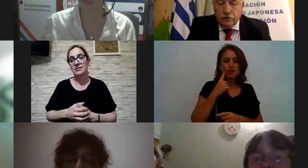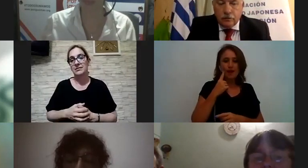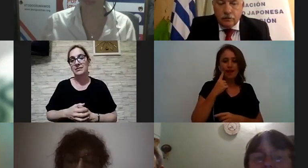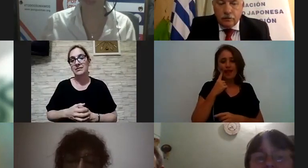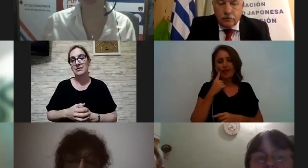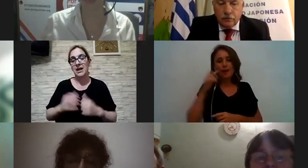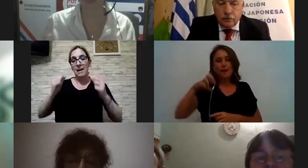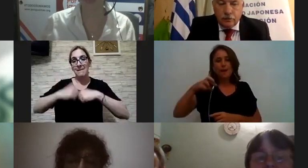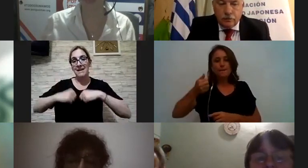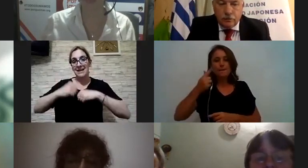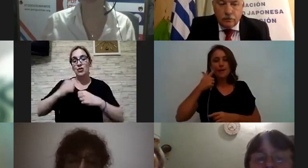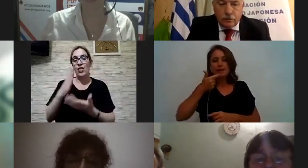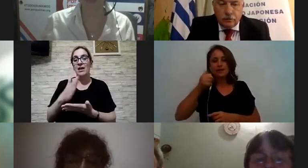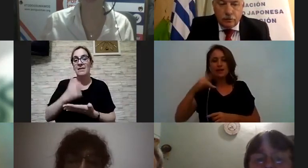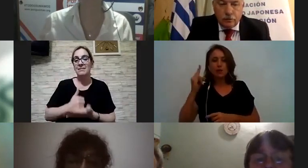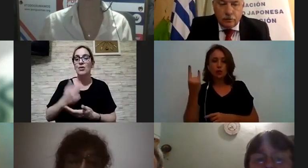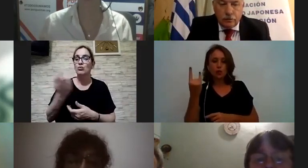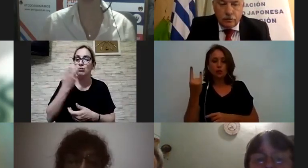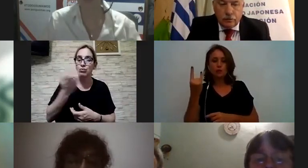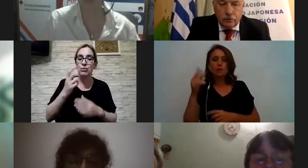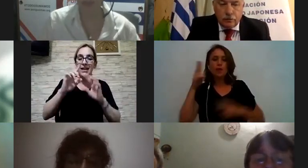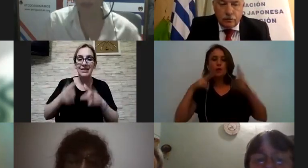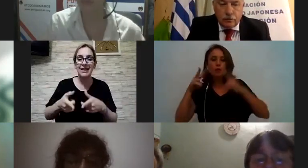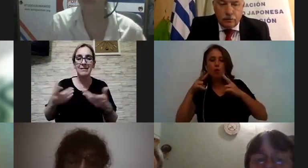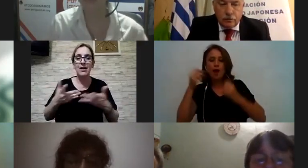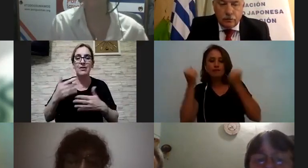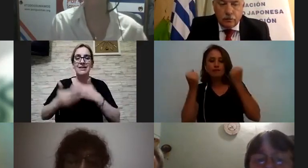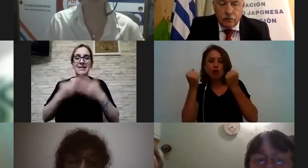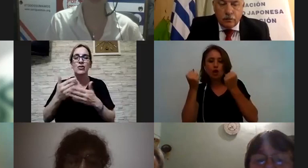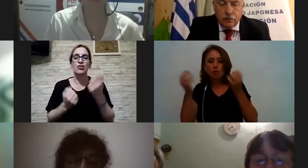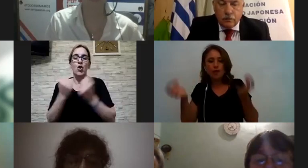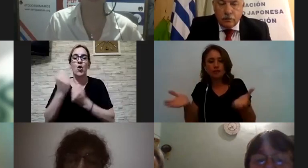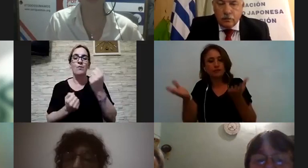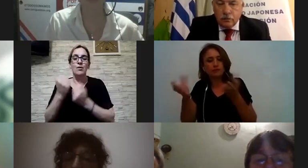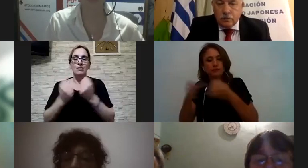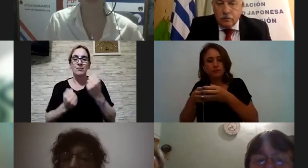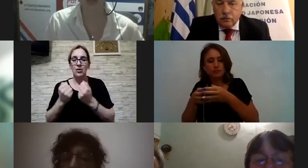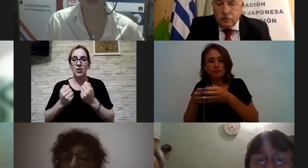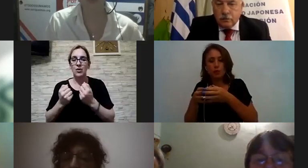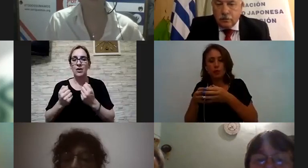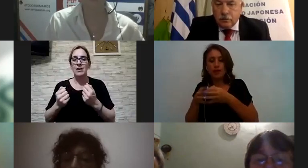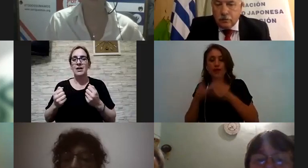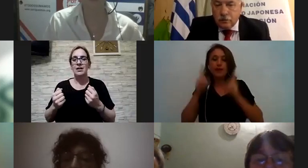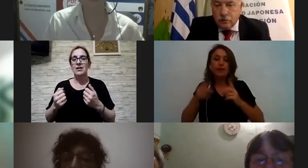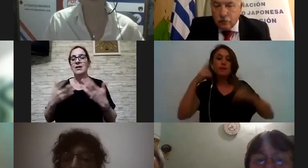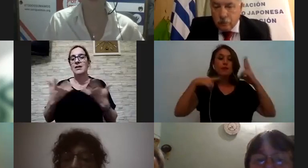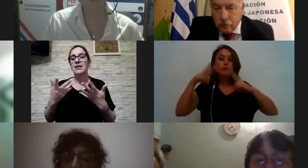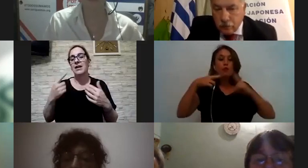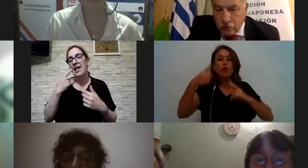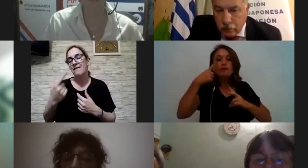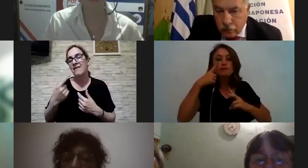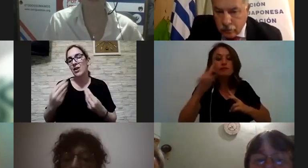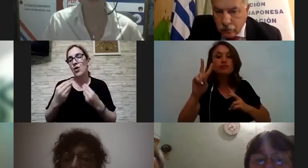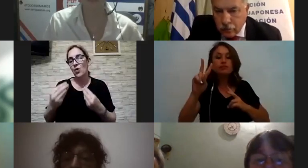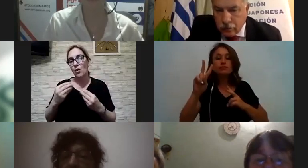buscando eso también buscar el desarrollo económico de las comunidades y acá se busca un poco eso también identificar oportunidades